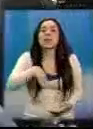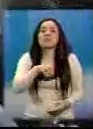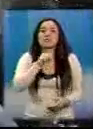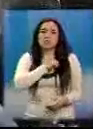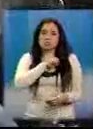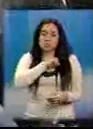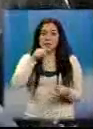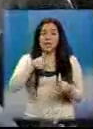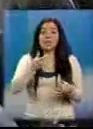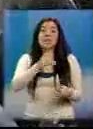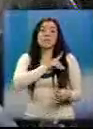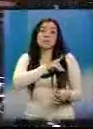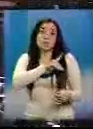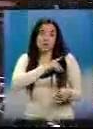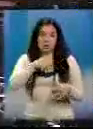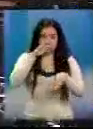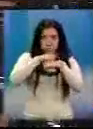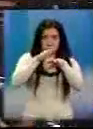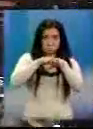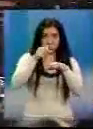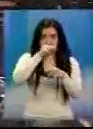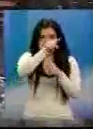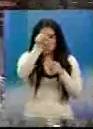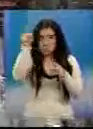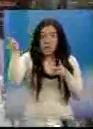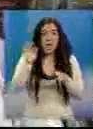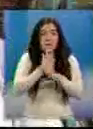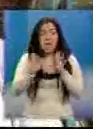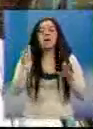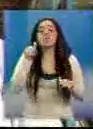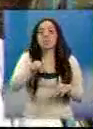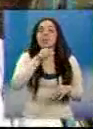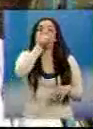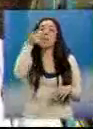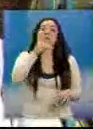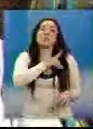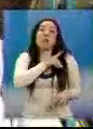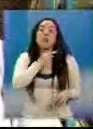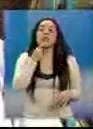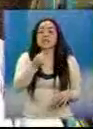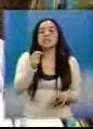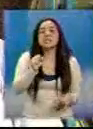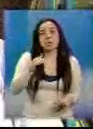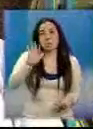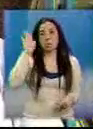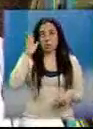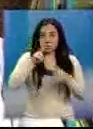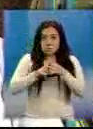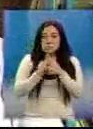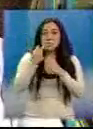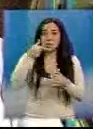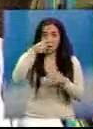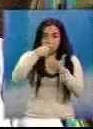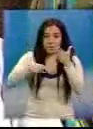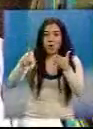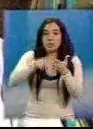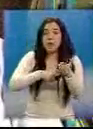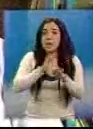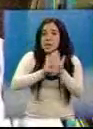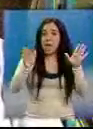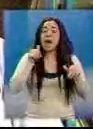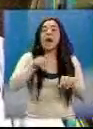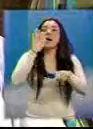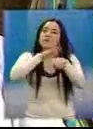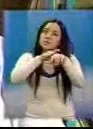los diputados que durante su campaña electoral se comprometieron. Quisiéramos decir los 25 partidos políticos que participaron en la